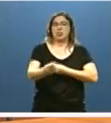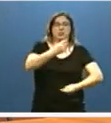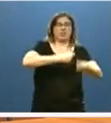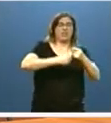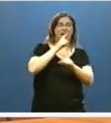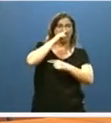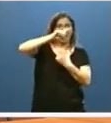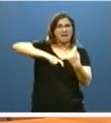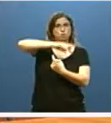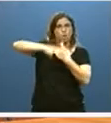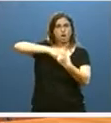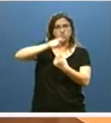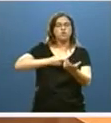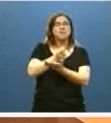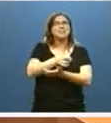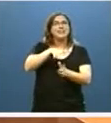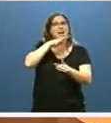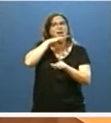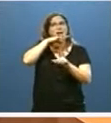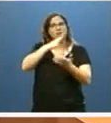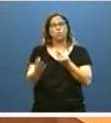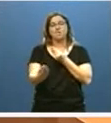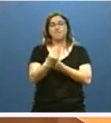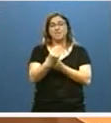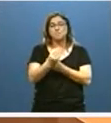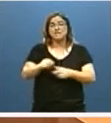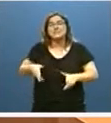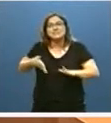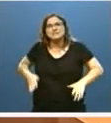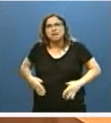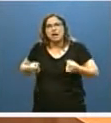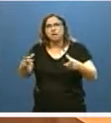anuales del actual sistema de financiación y el conjunto de nuestro gasto social.